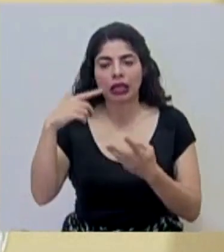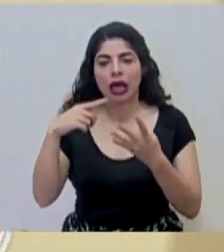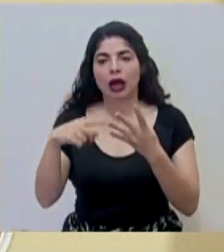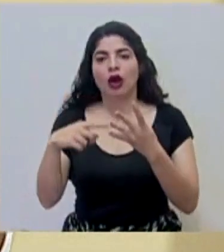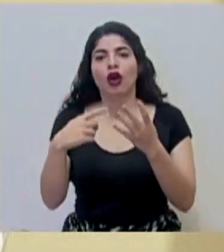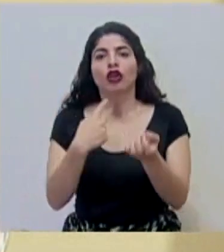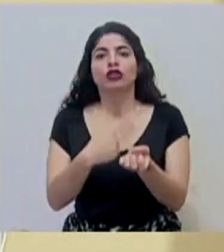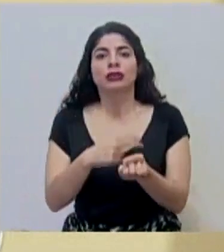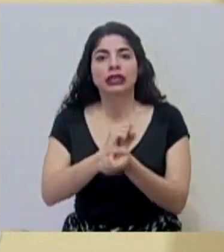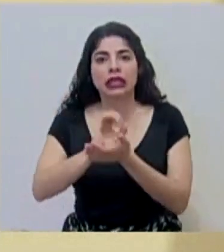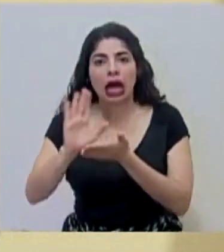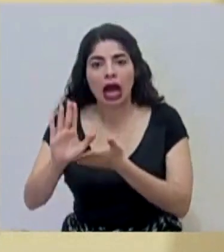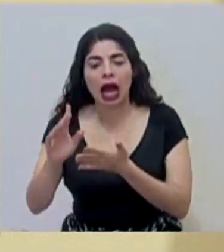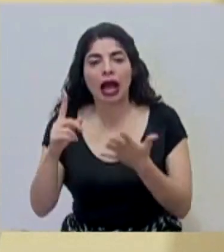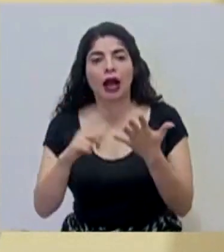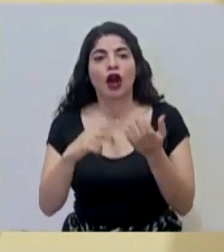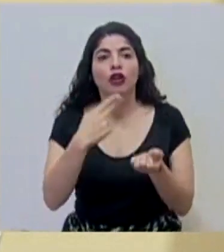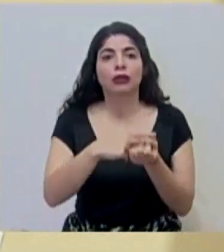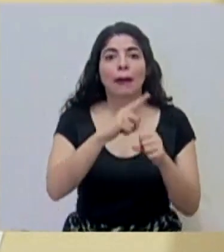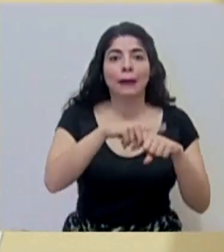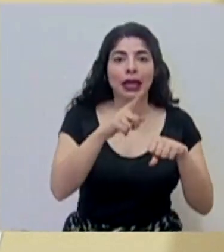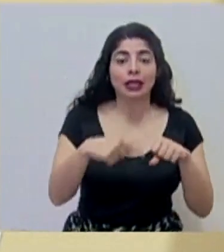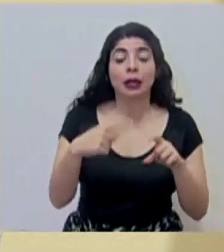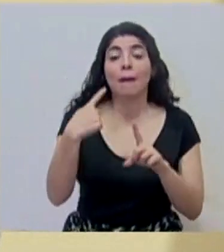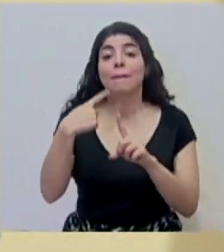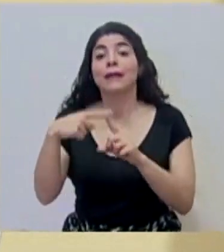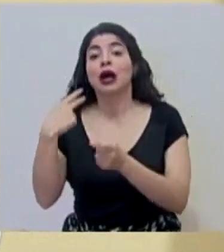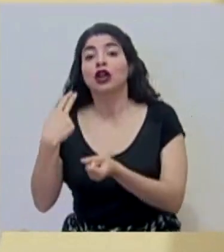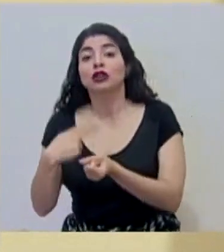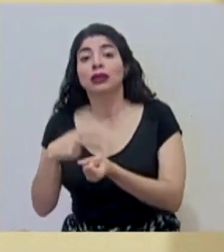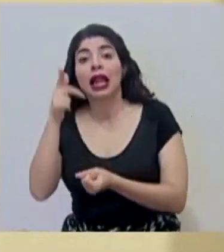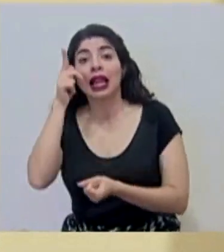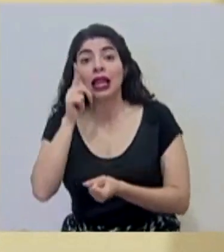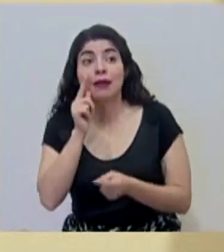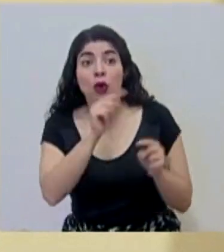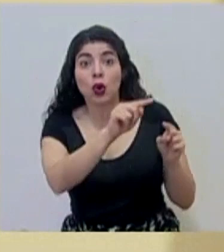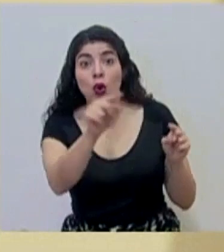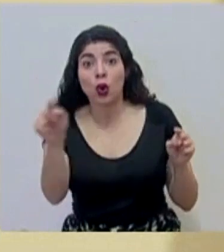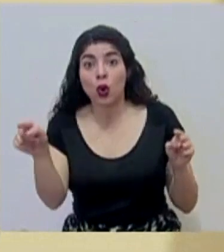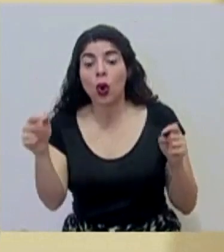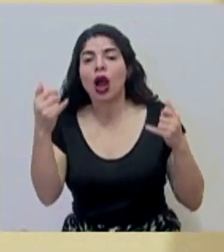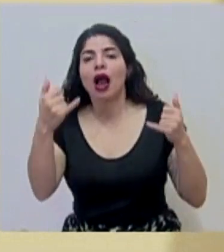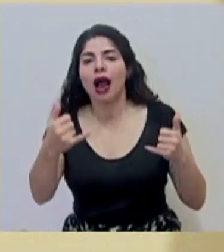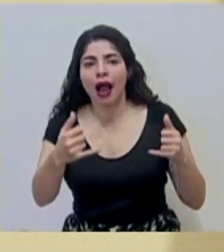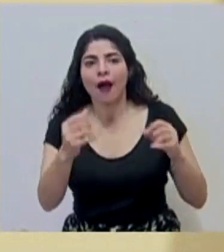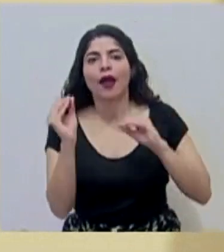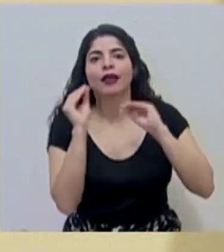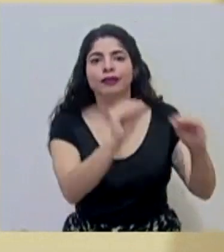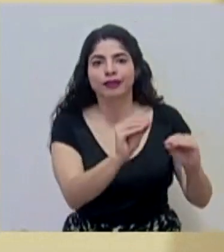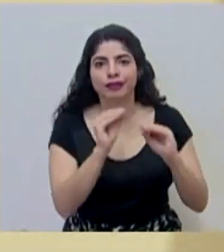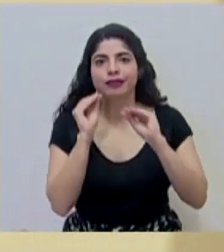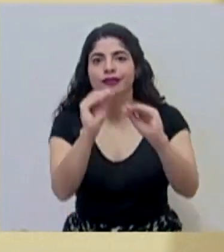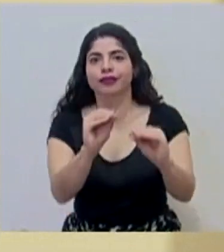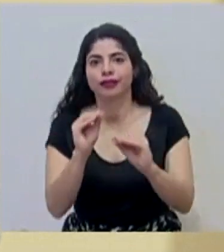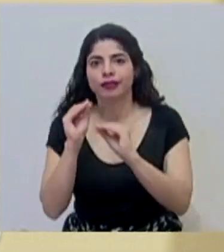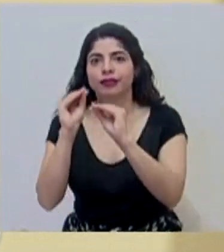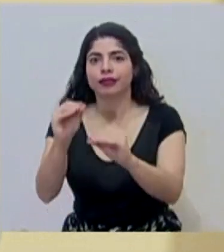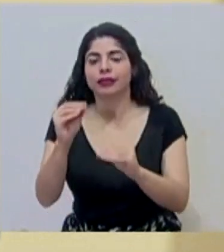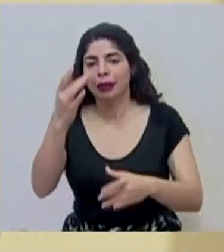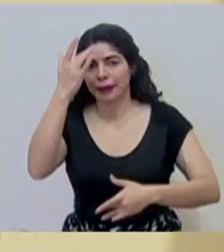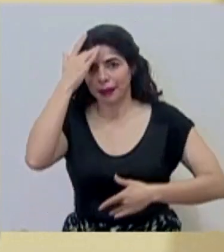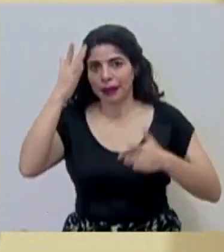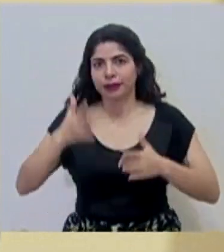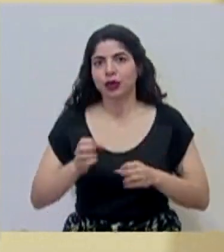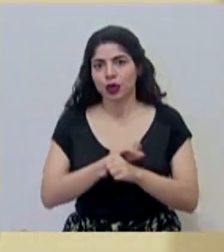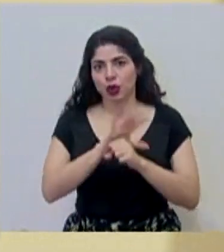San Carlos, el hospital de Pérez Celedón y el hospital de Limón van a ser hospitales en donde también se van a internar pacientes con COVID.